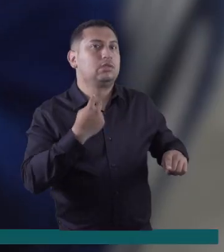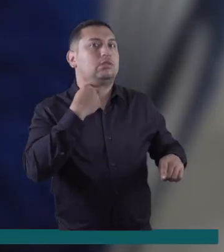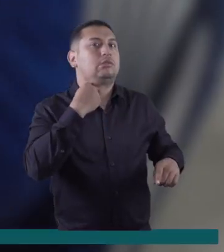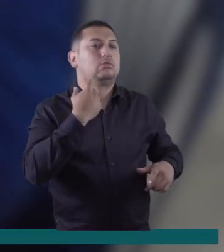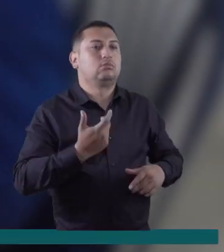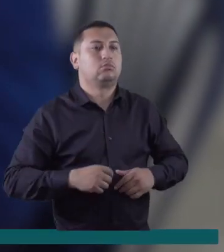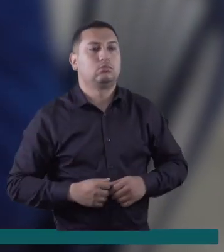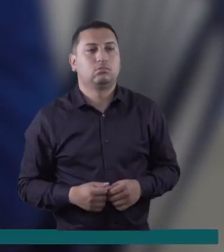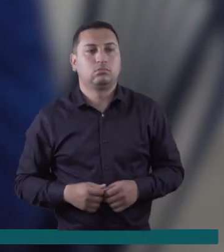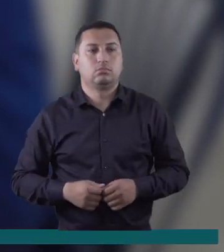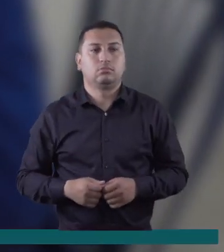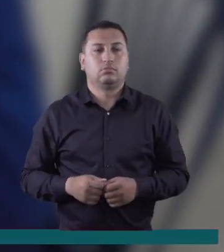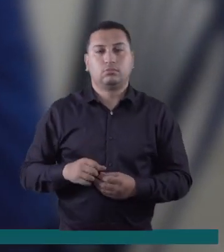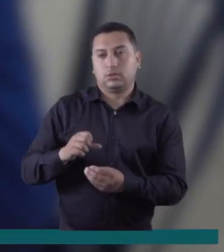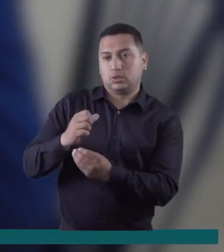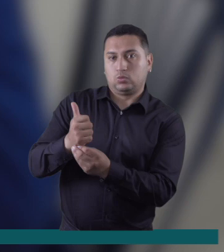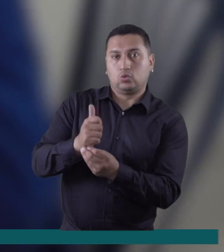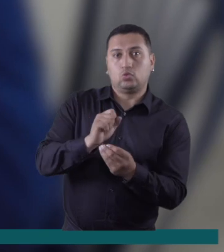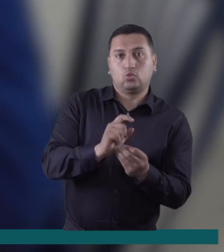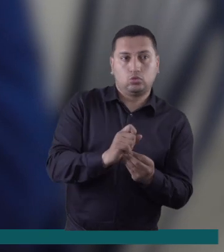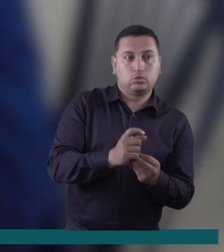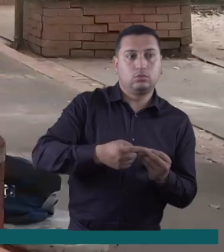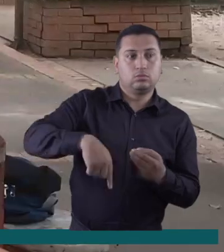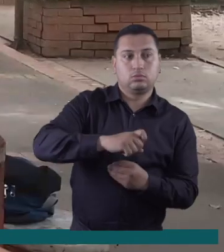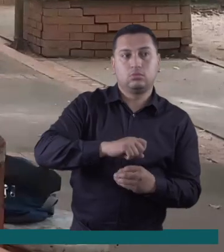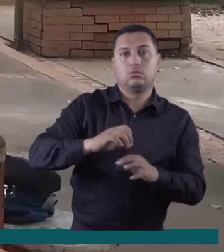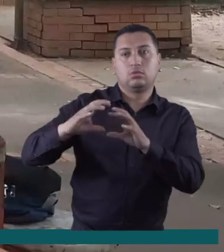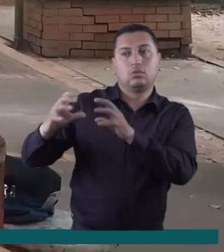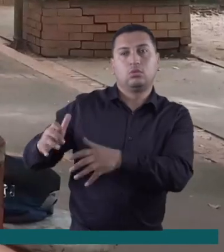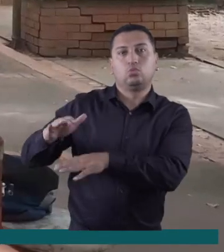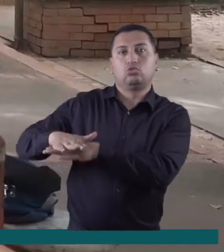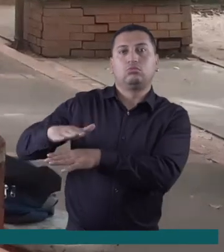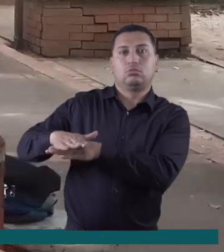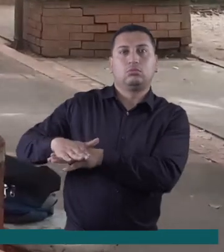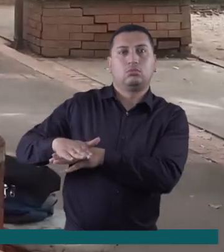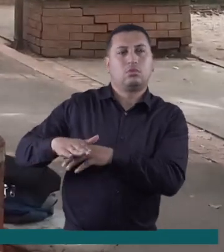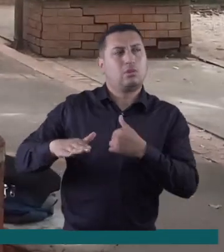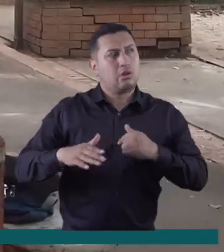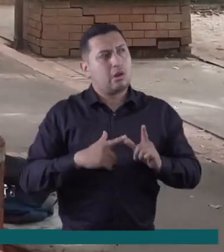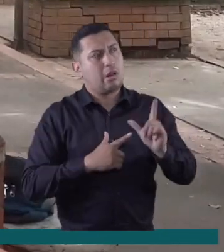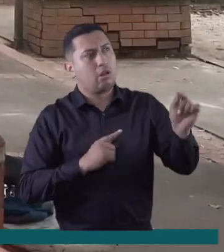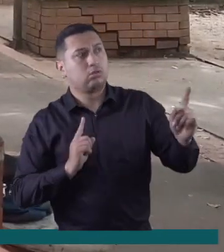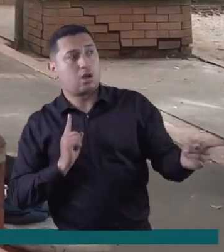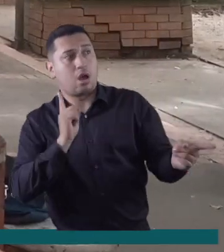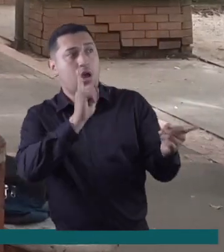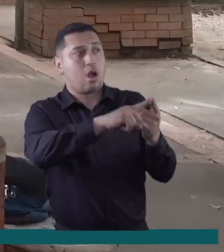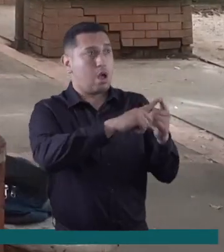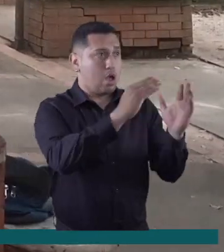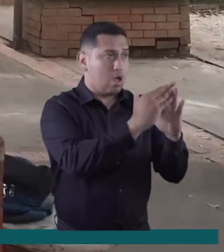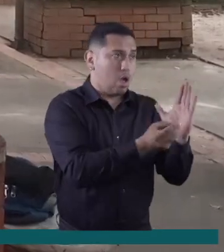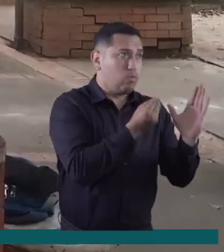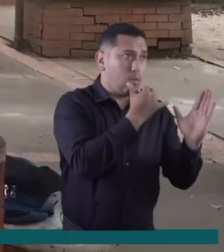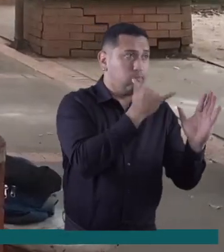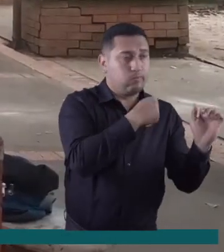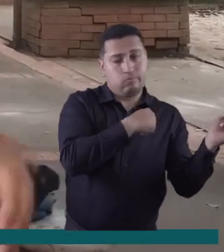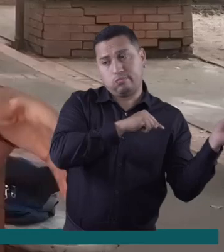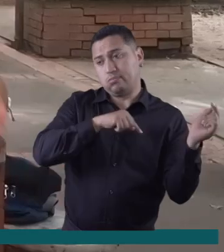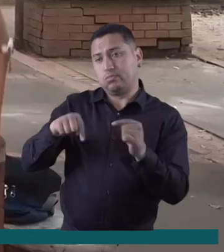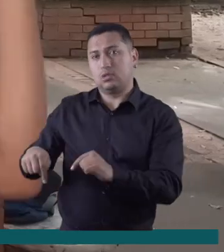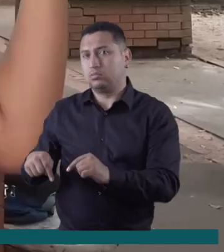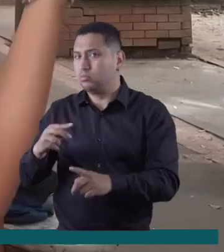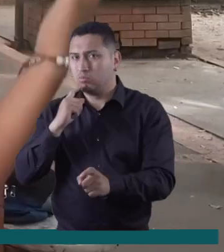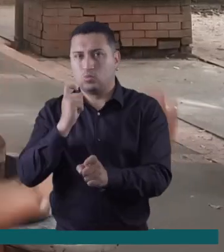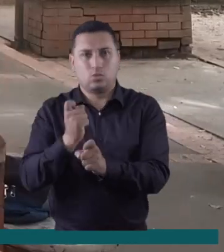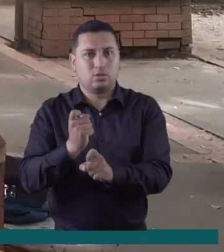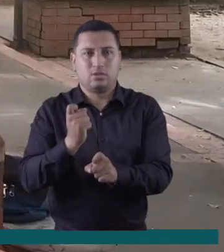familias de escasos recursos. Por ejemplo, que son estudiantes de décimo y once, tienen clases en la tarde y a algunos que ven muy lejos les queda como muy